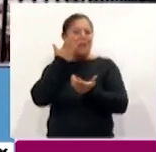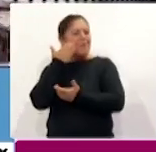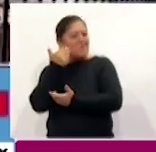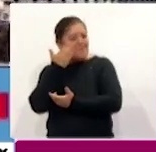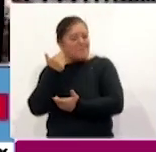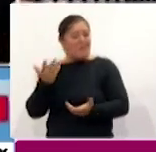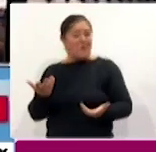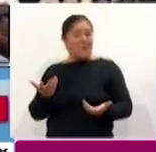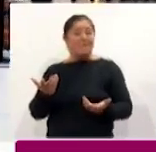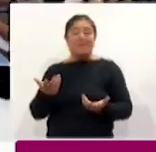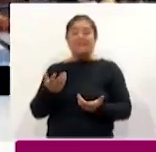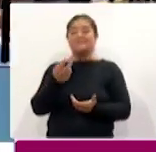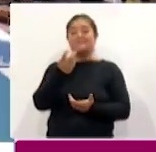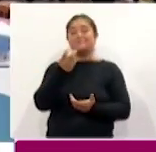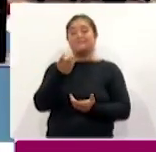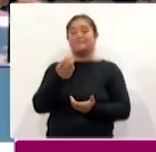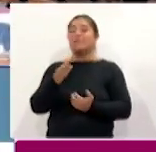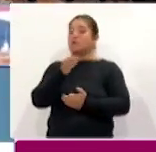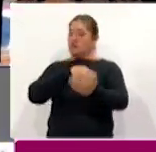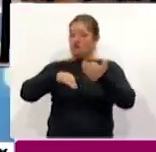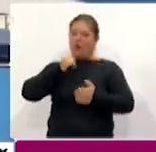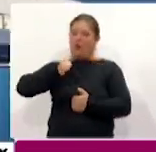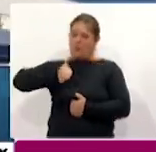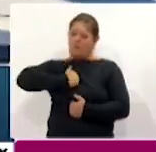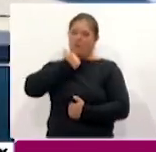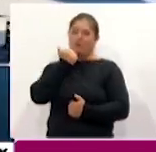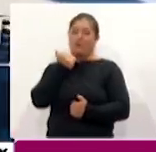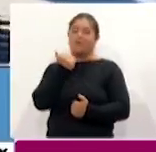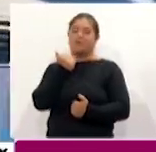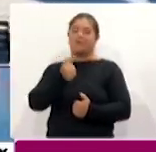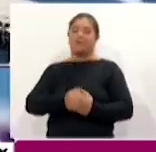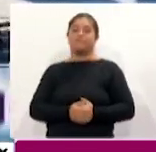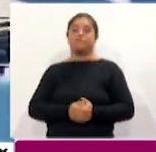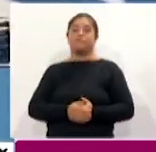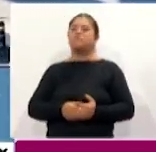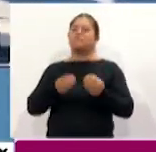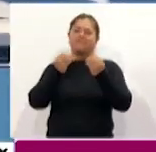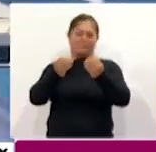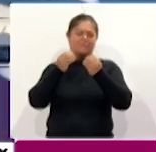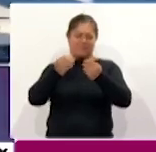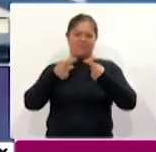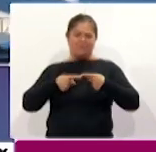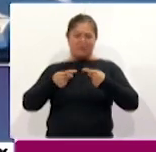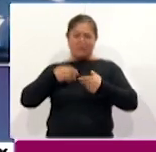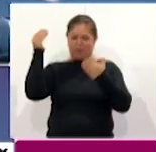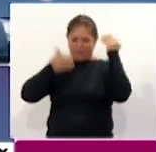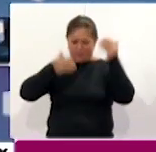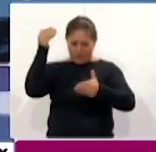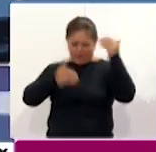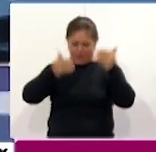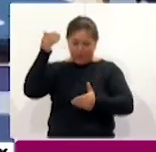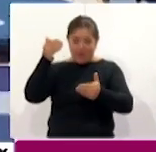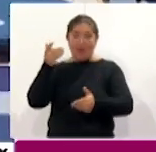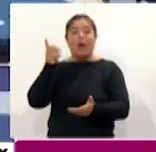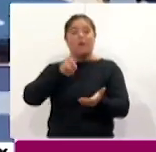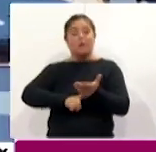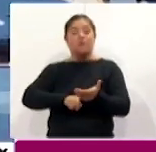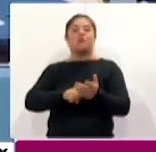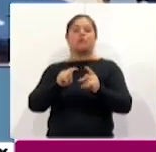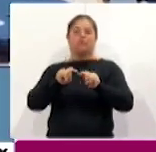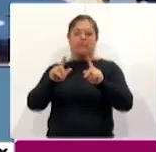y bueno, pues todos aprovechan, sobre todo de tantos visitantes que se tienen en el estado, los